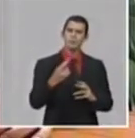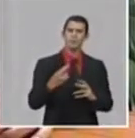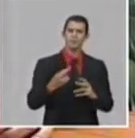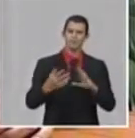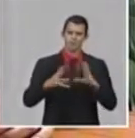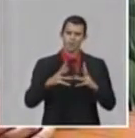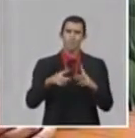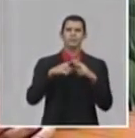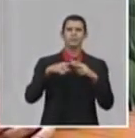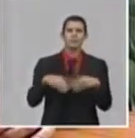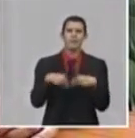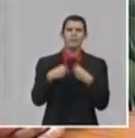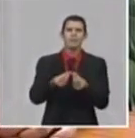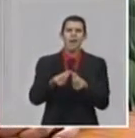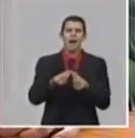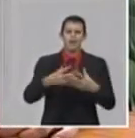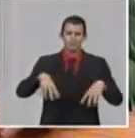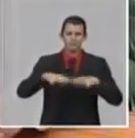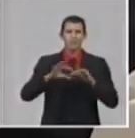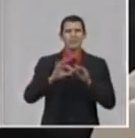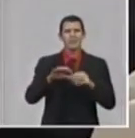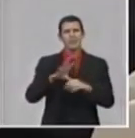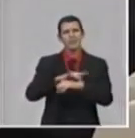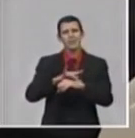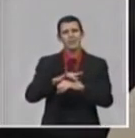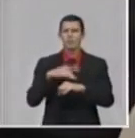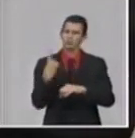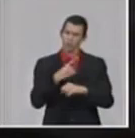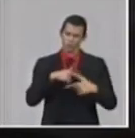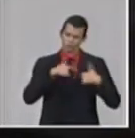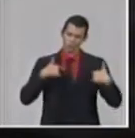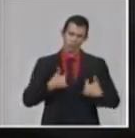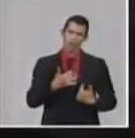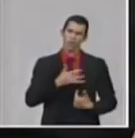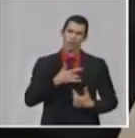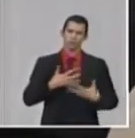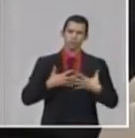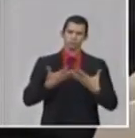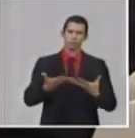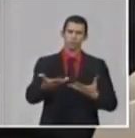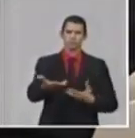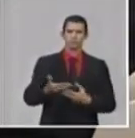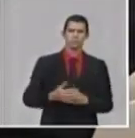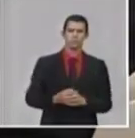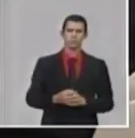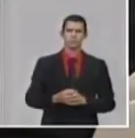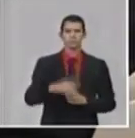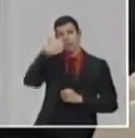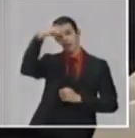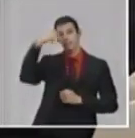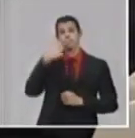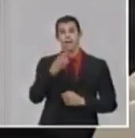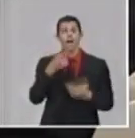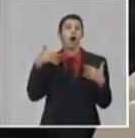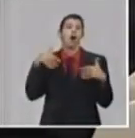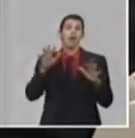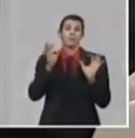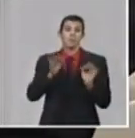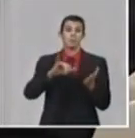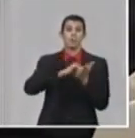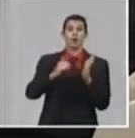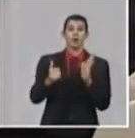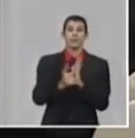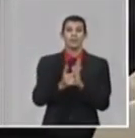situación que nos enfrentamos. Bueno, ojalá cuando todo esto pase, el 6GB258 sea